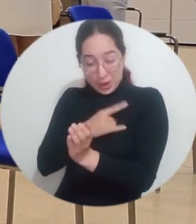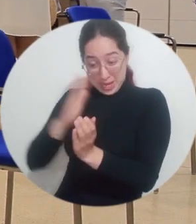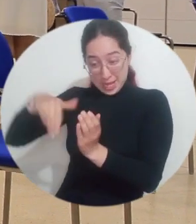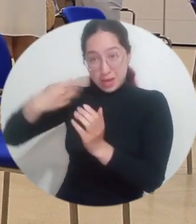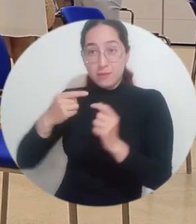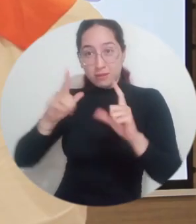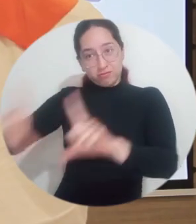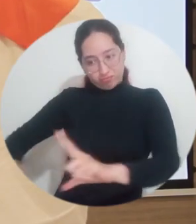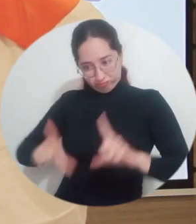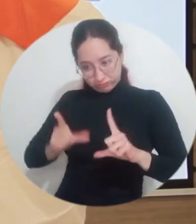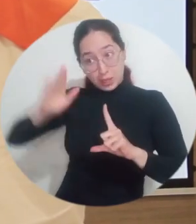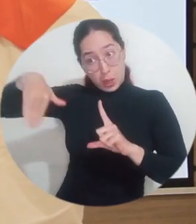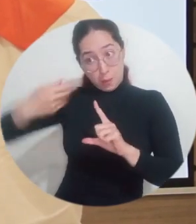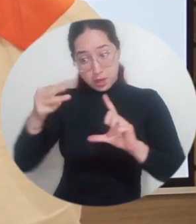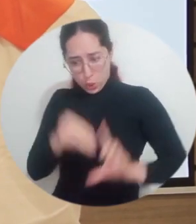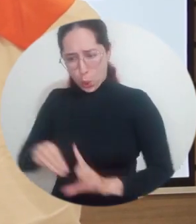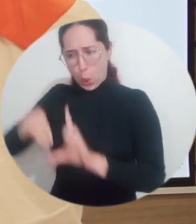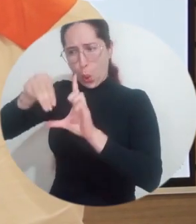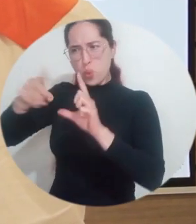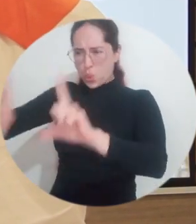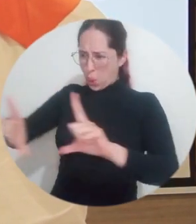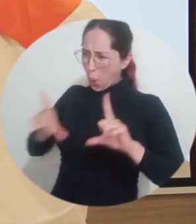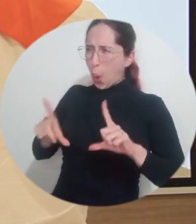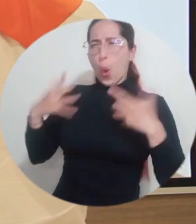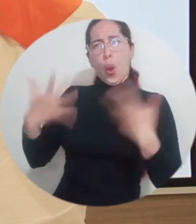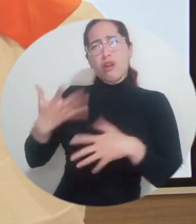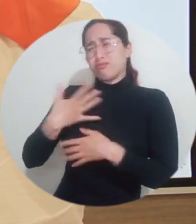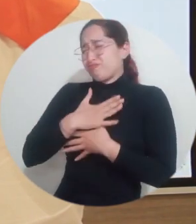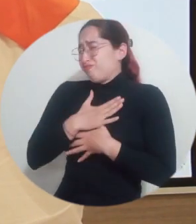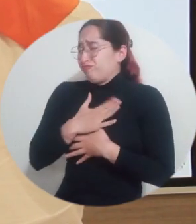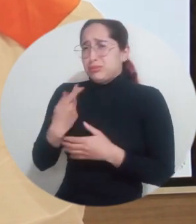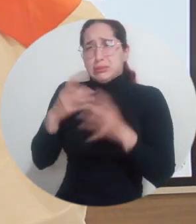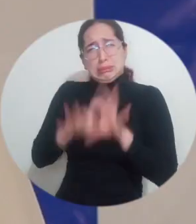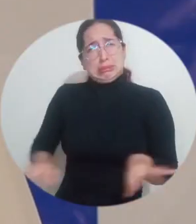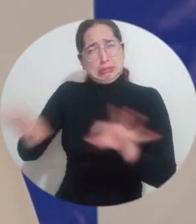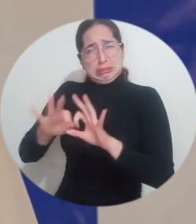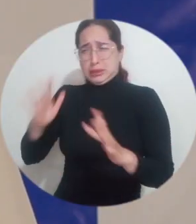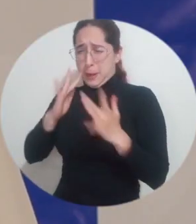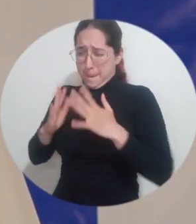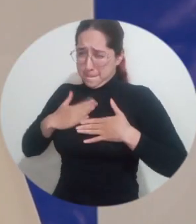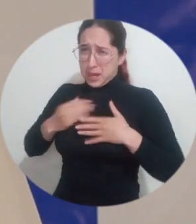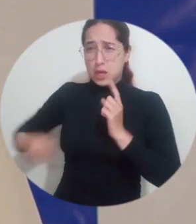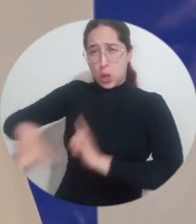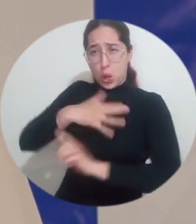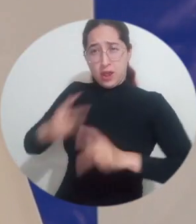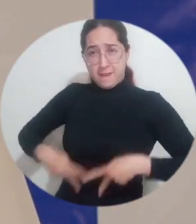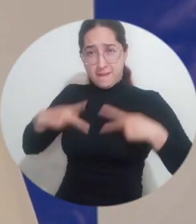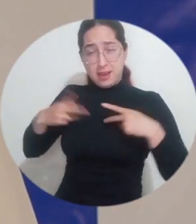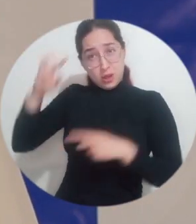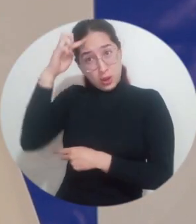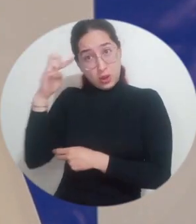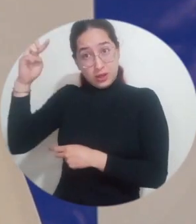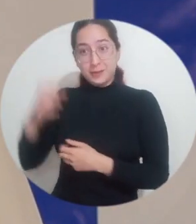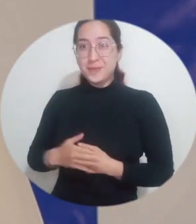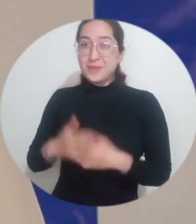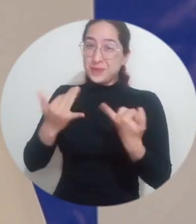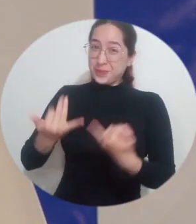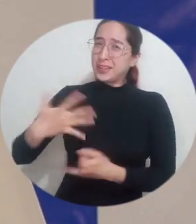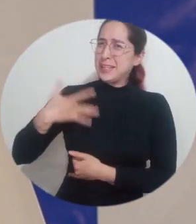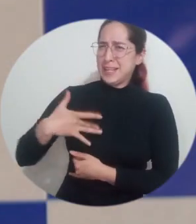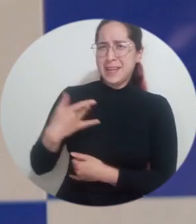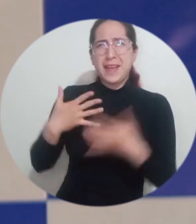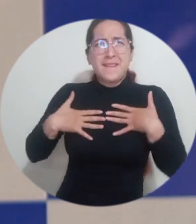este diploma, pues es muy, muy importante, muy valioso para mi vida profesional. Estoy muy orgullosa de ser un producto